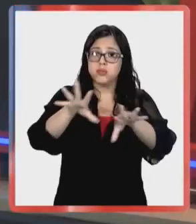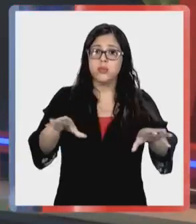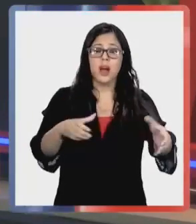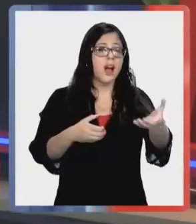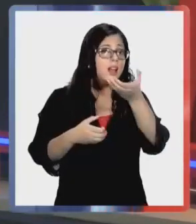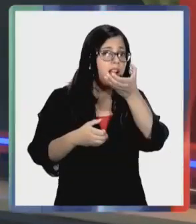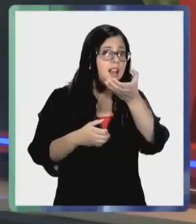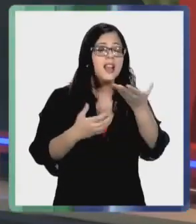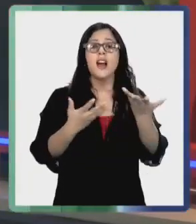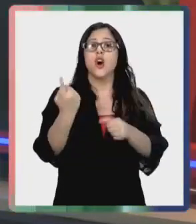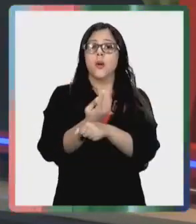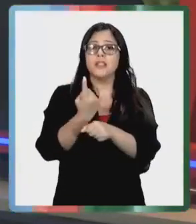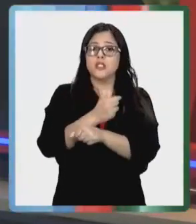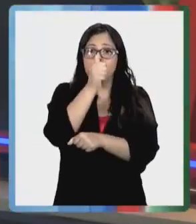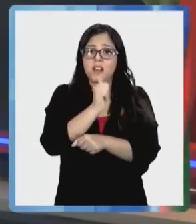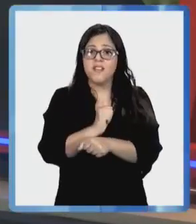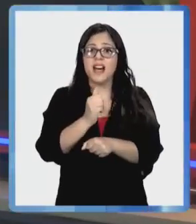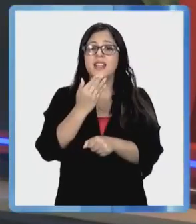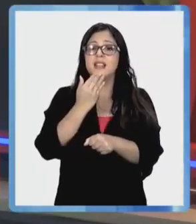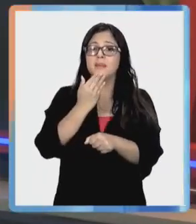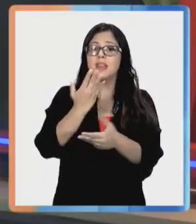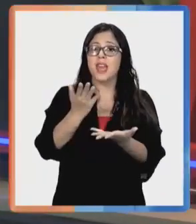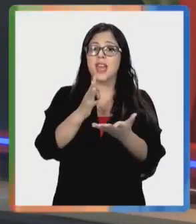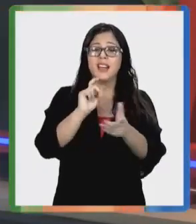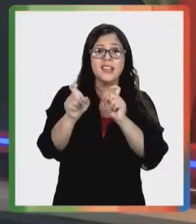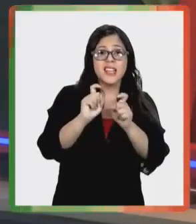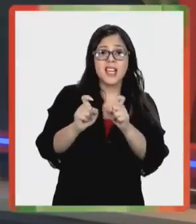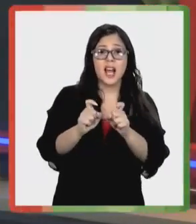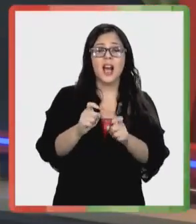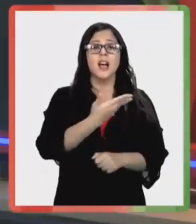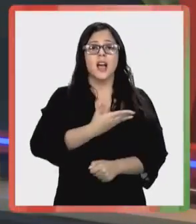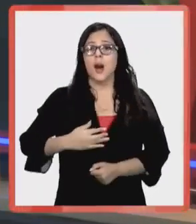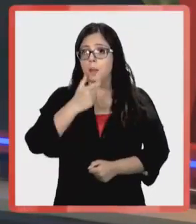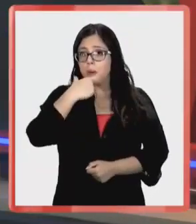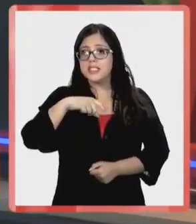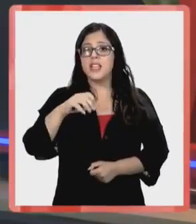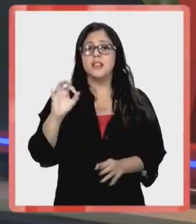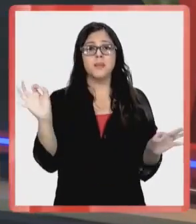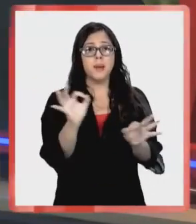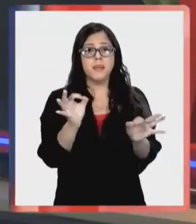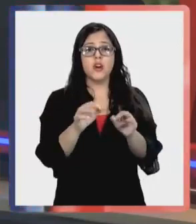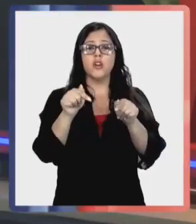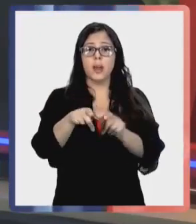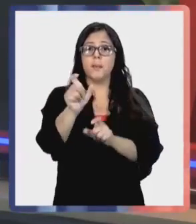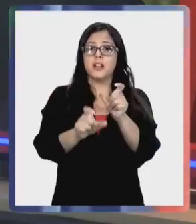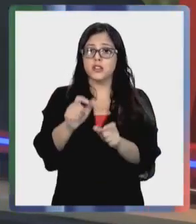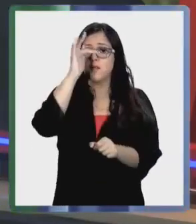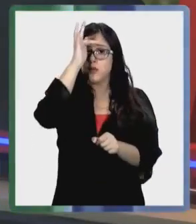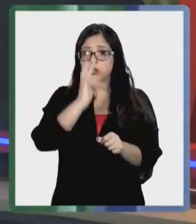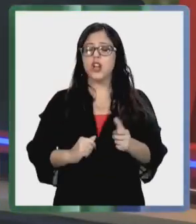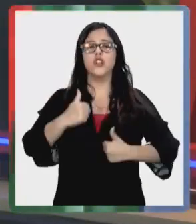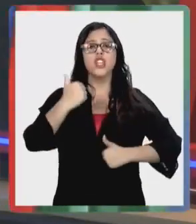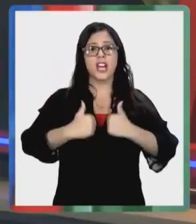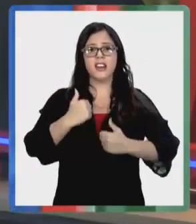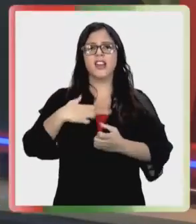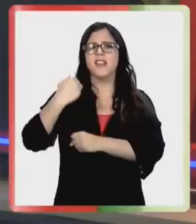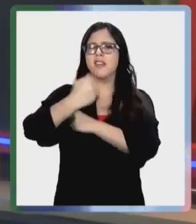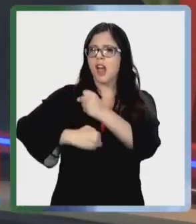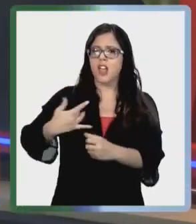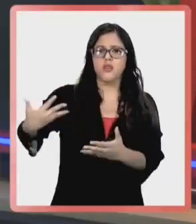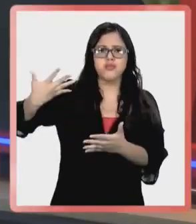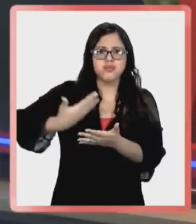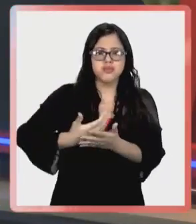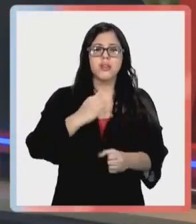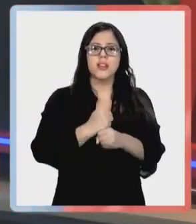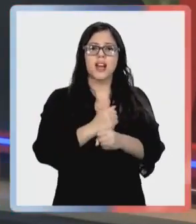divulgación de una conversación reservada en la Cancillería y la lluvia de críticas, el mandatario precisó que los funcionarios involucrados son de carrera